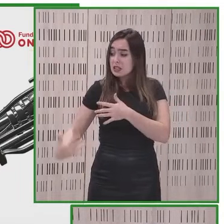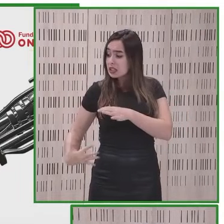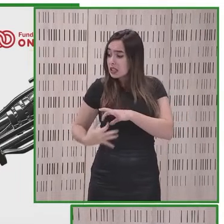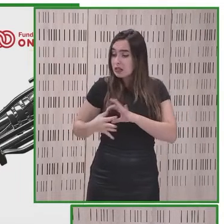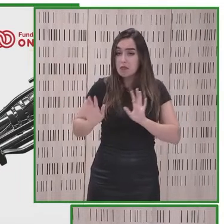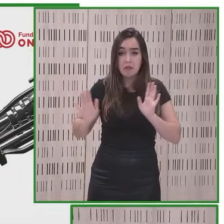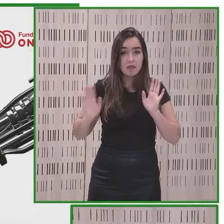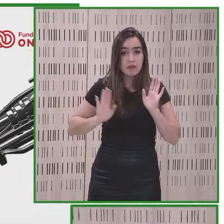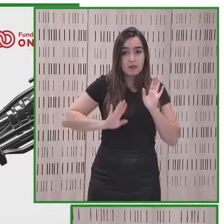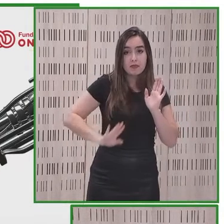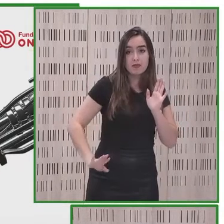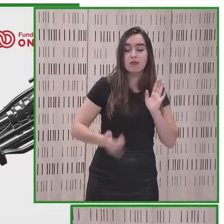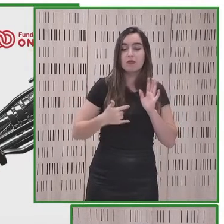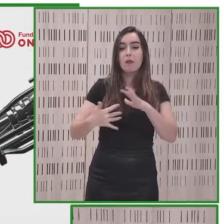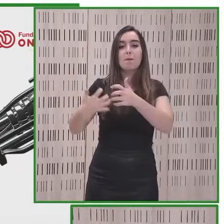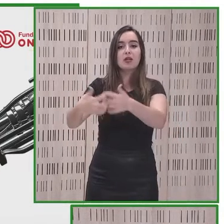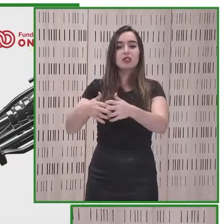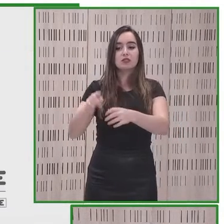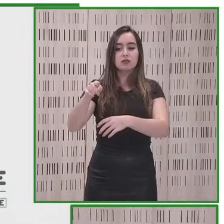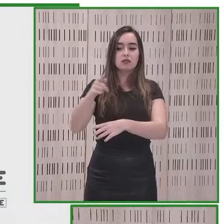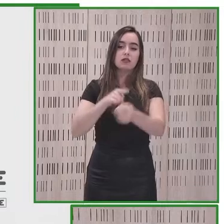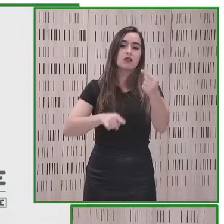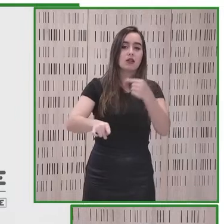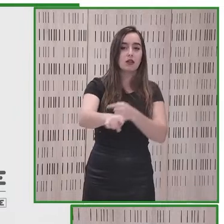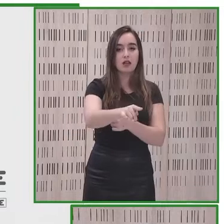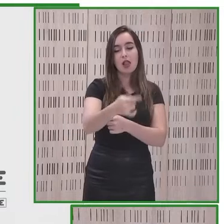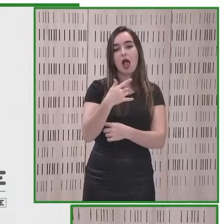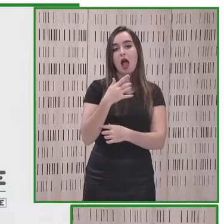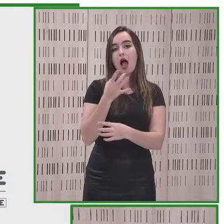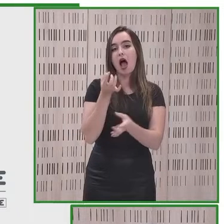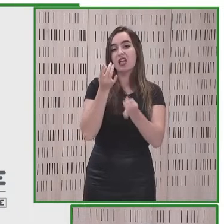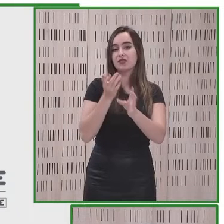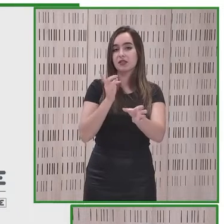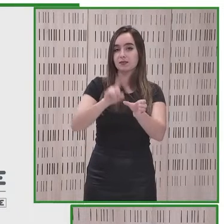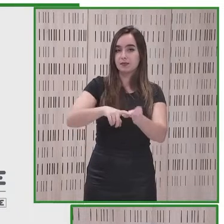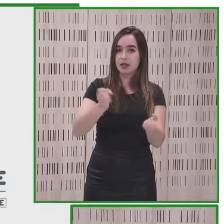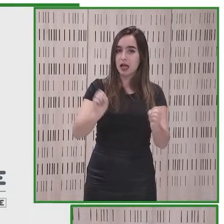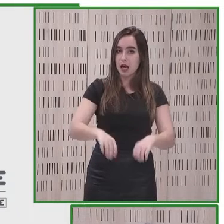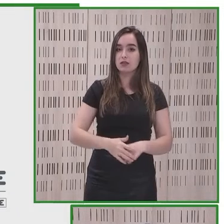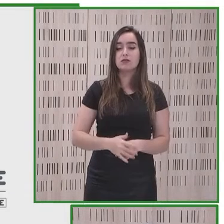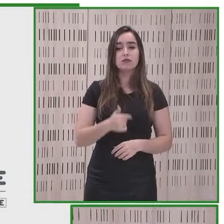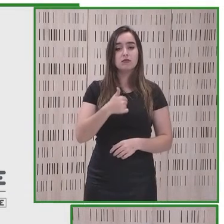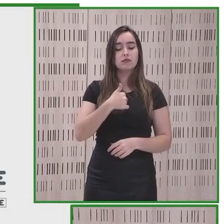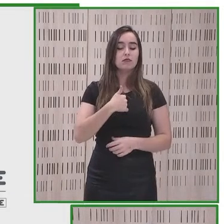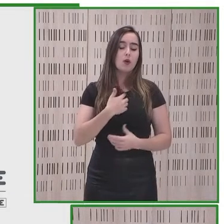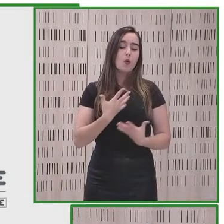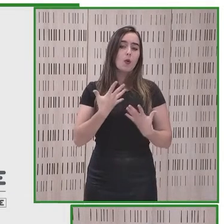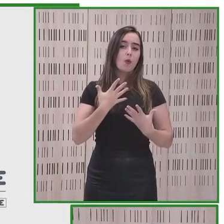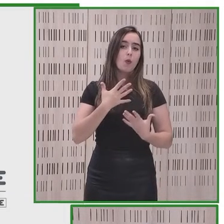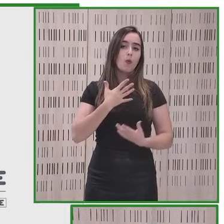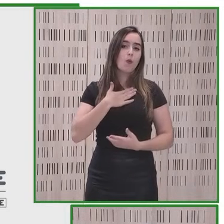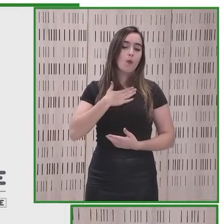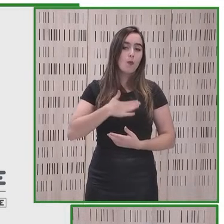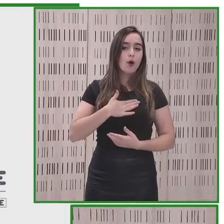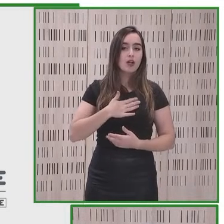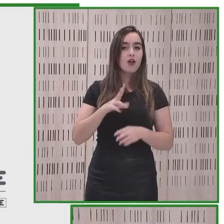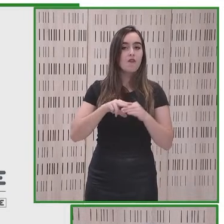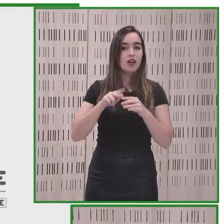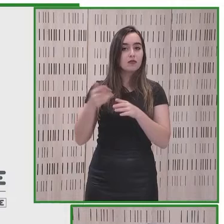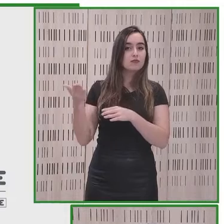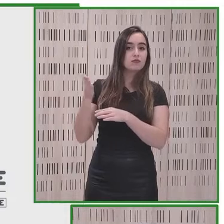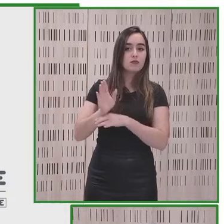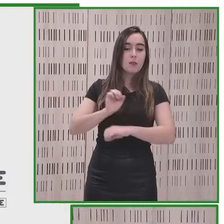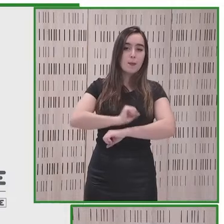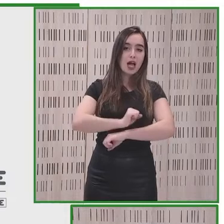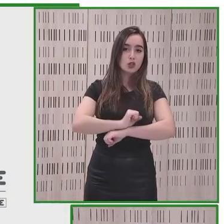realizar algún tipo de actividad os voy a poner un vídeo de un proyecto que ha desarrollado Microsoft